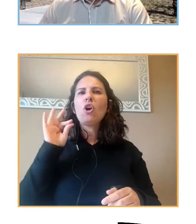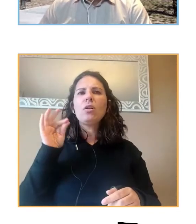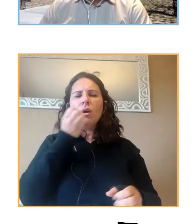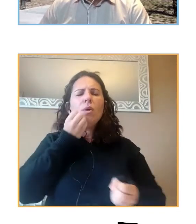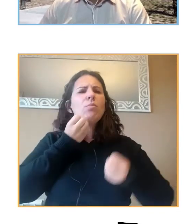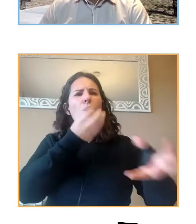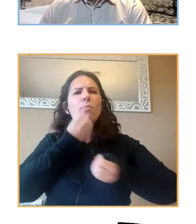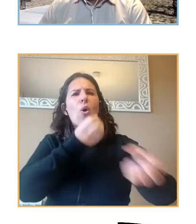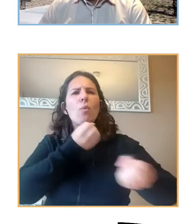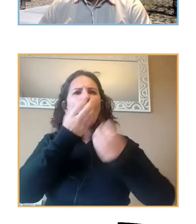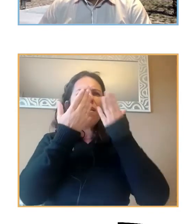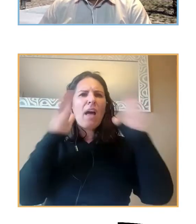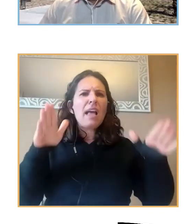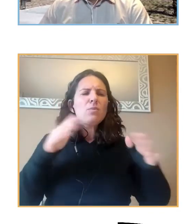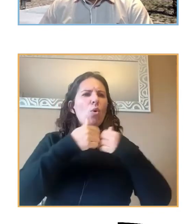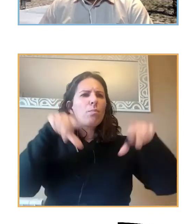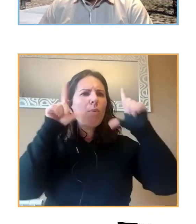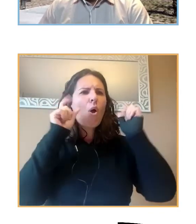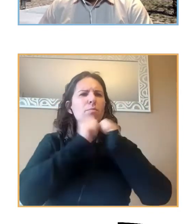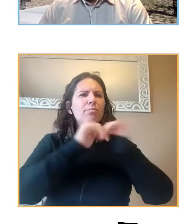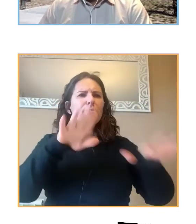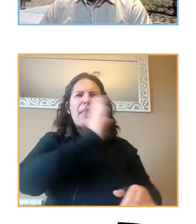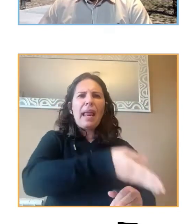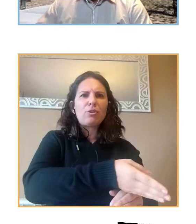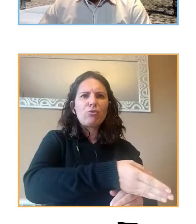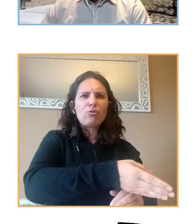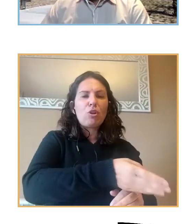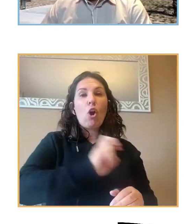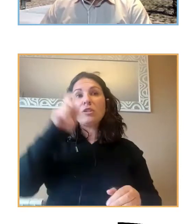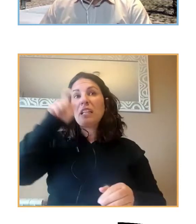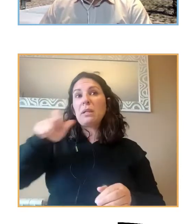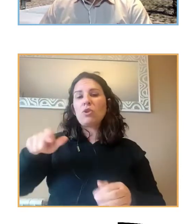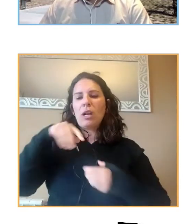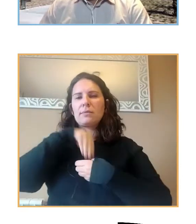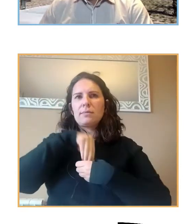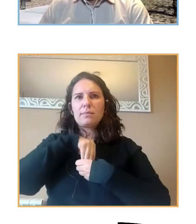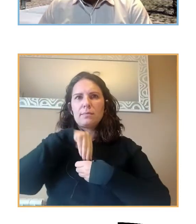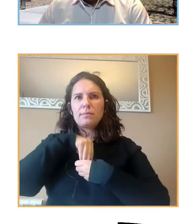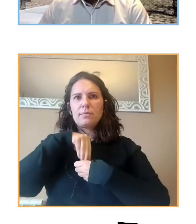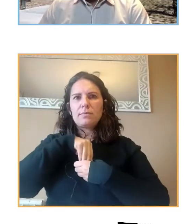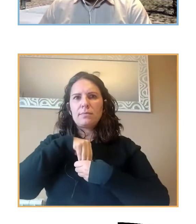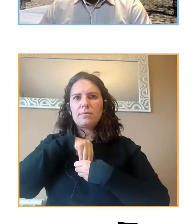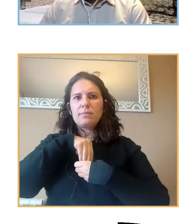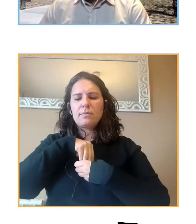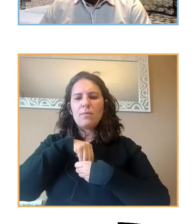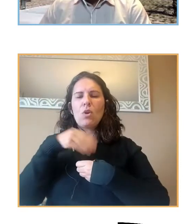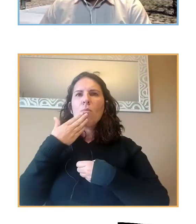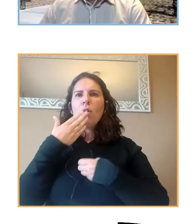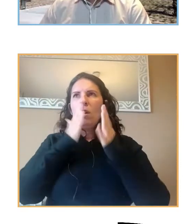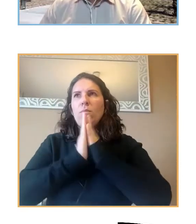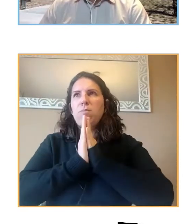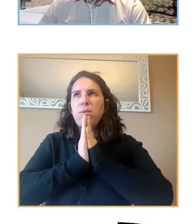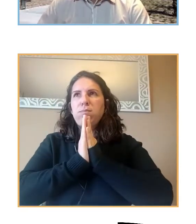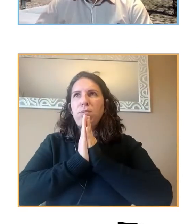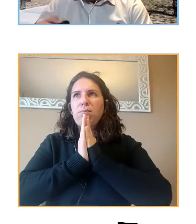blog y hacer una retransmisión en directo y otras personas que deciden hacia adentro rezarle a todo lo que se pueda